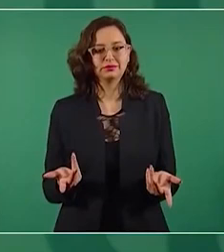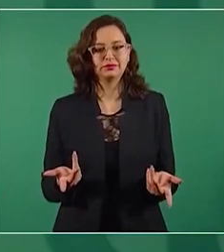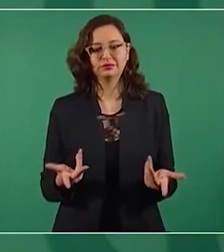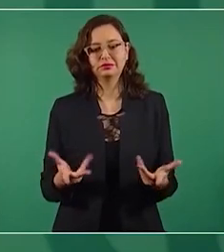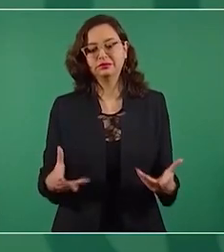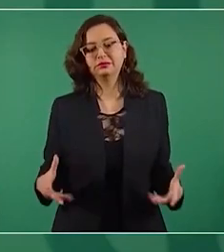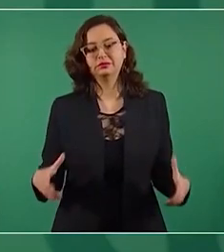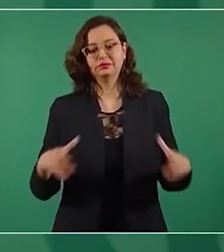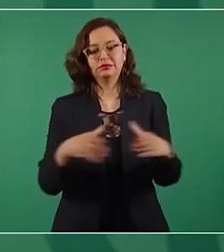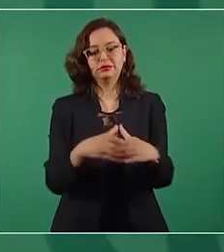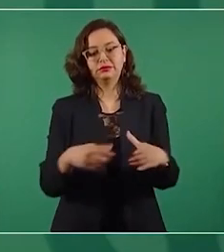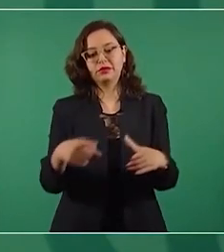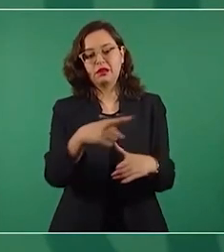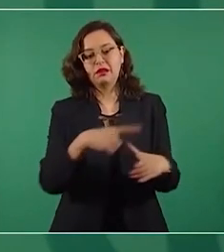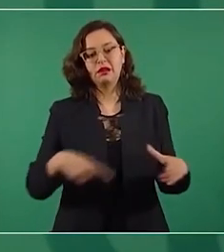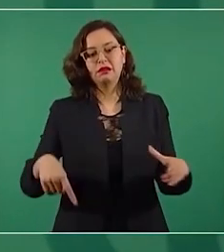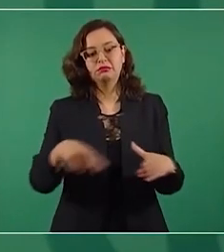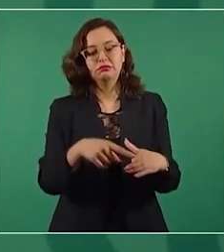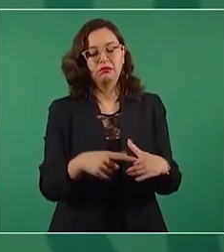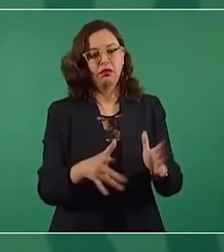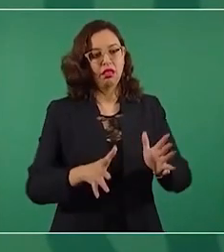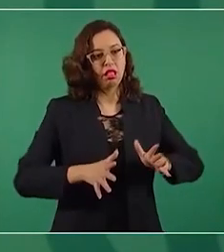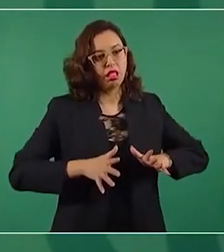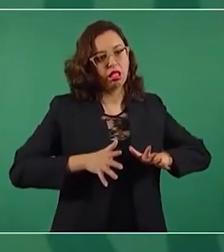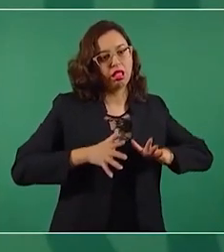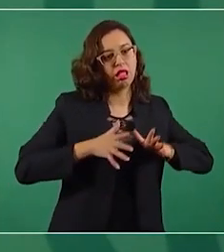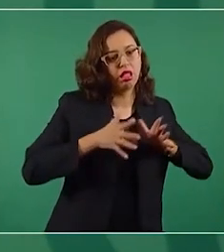clientes del reformo